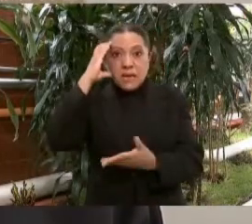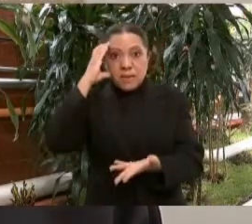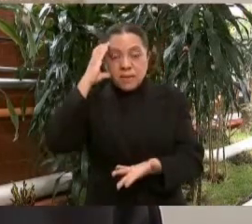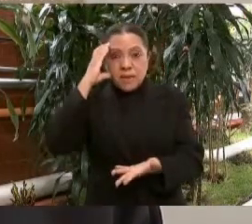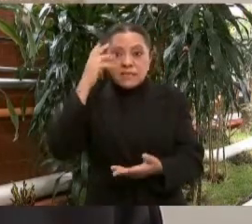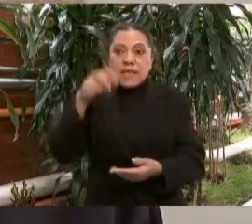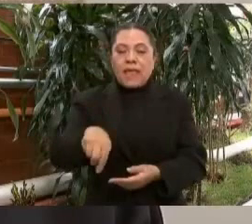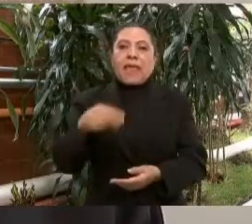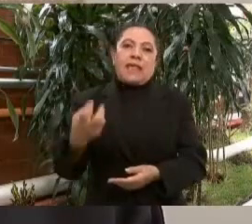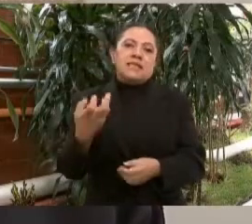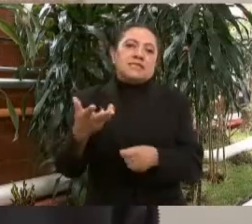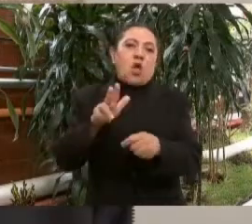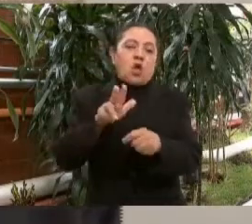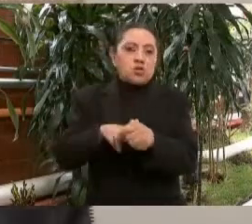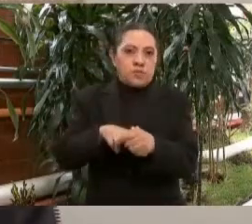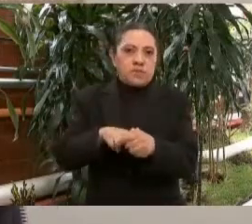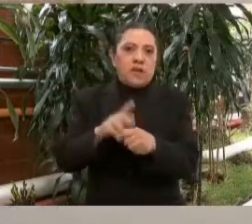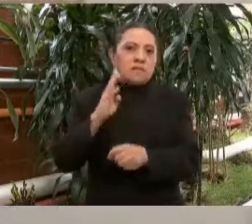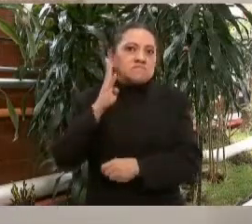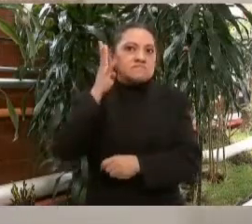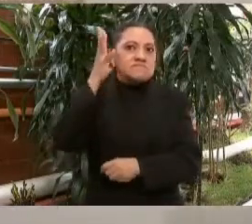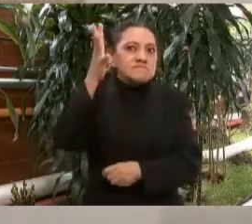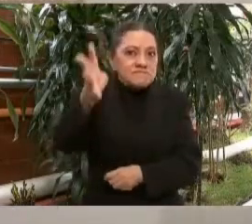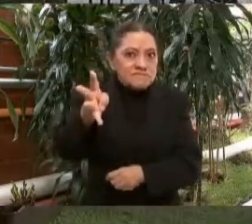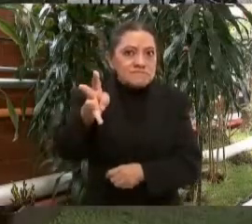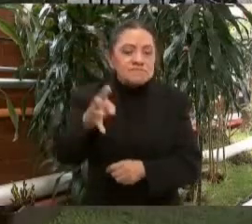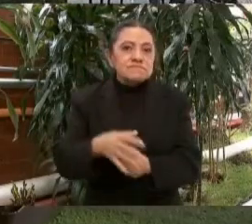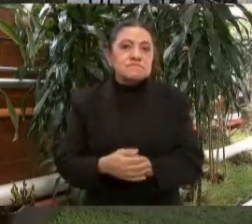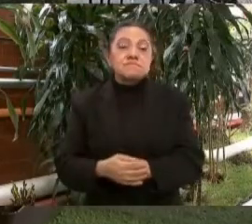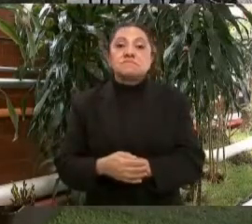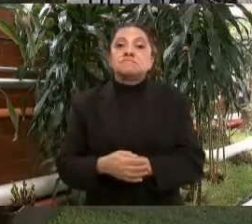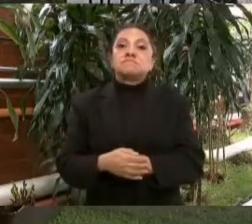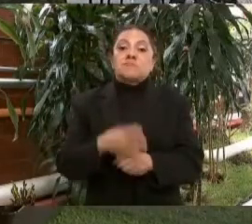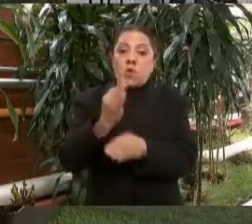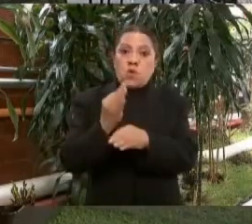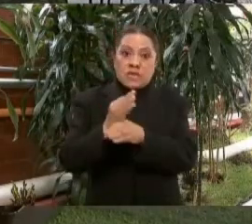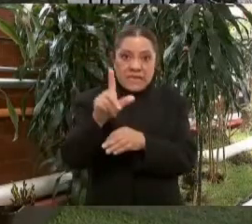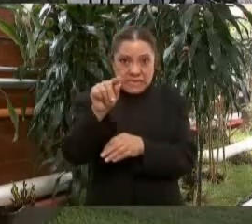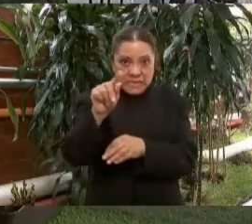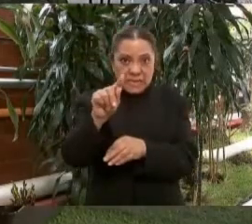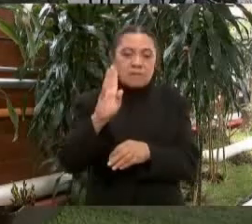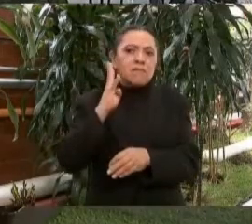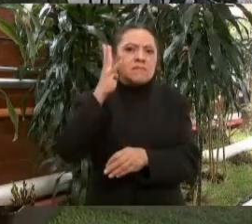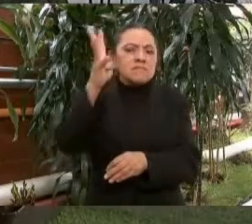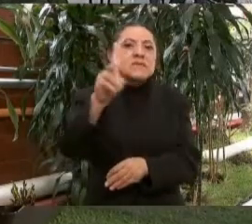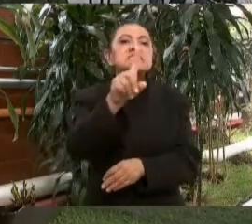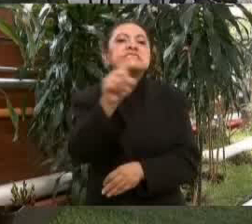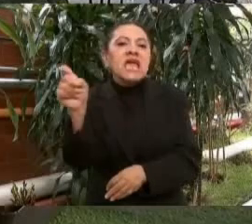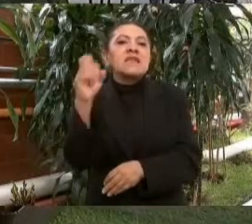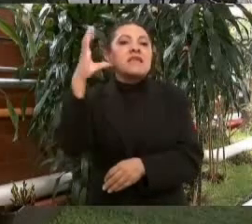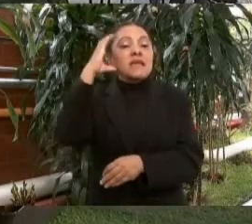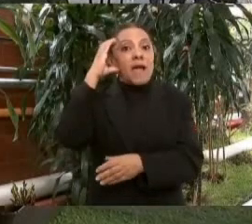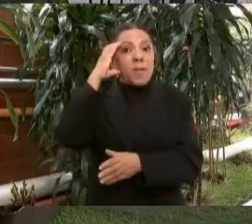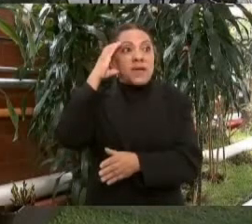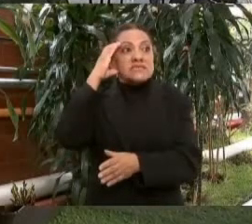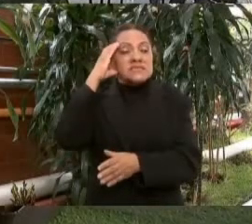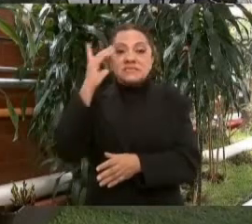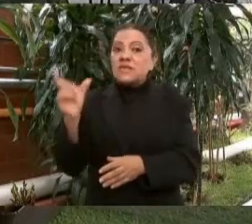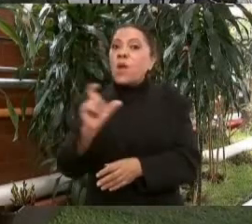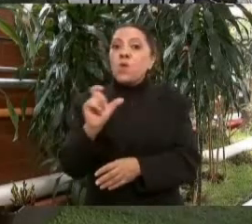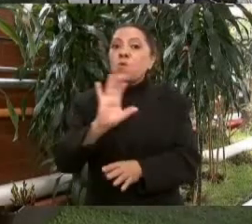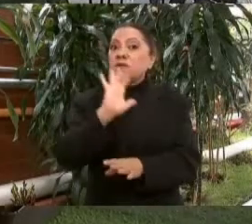hospital va a tener 100 camas. Una vez que